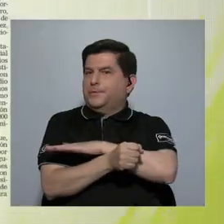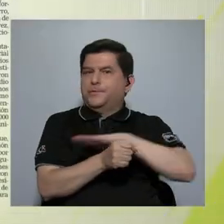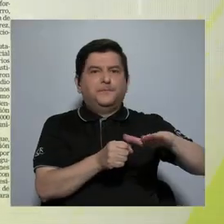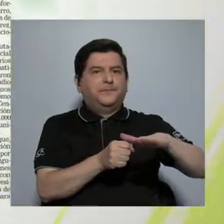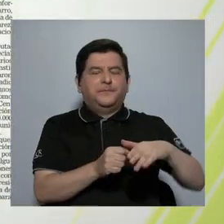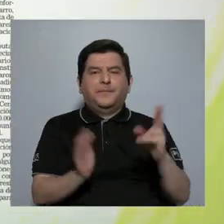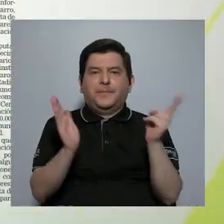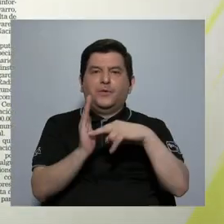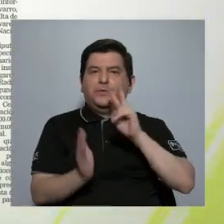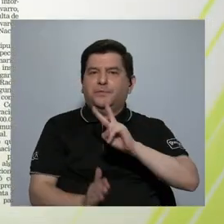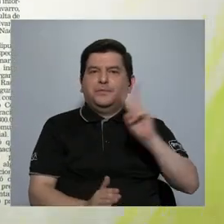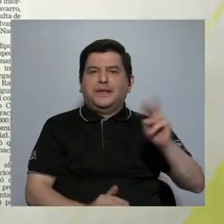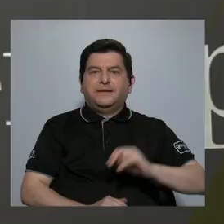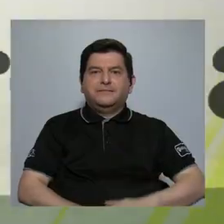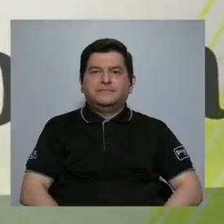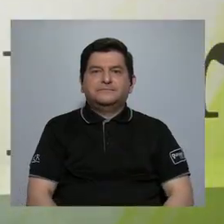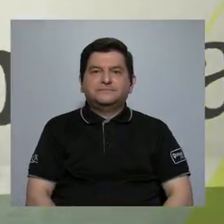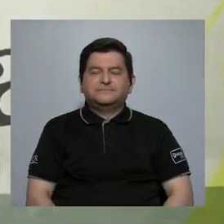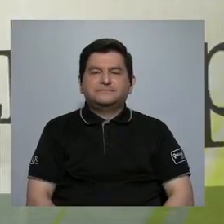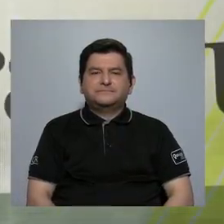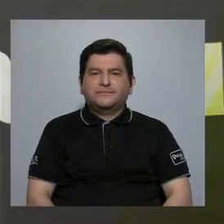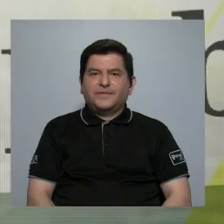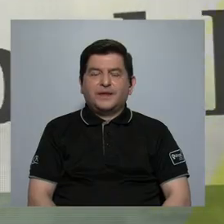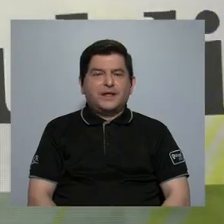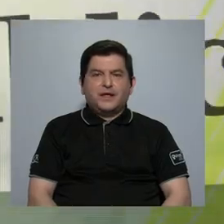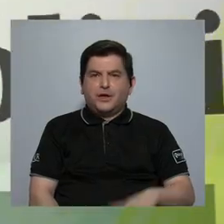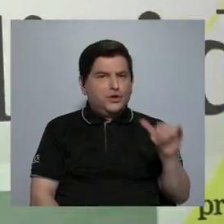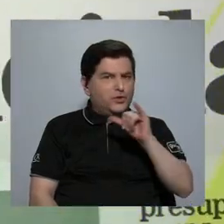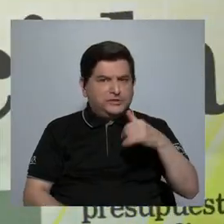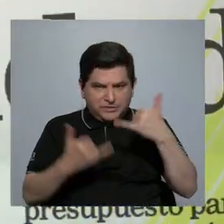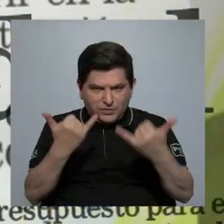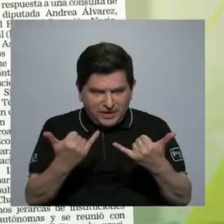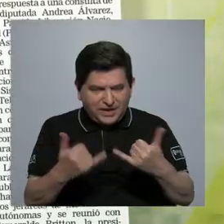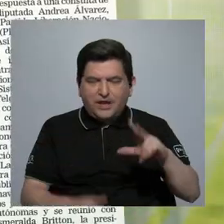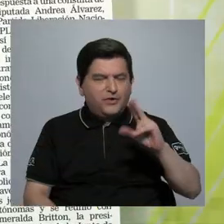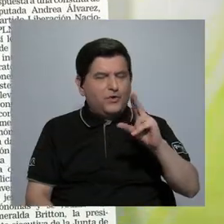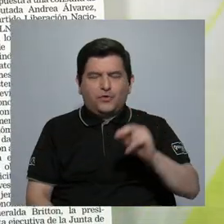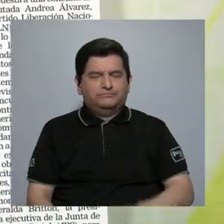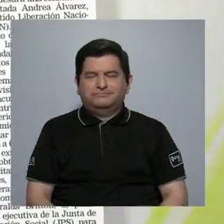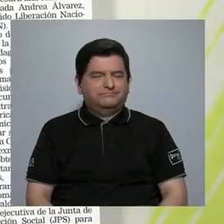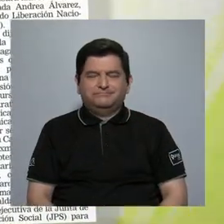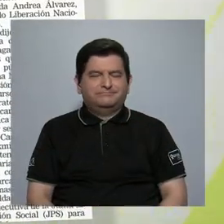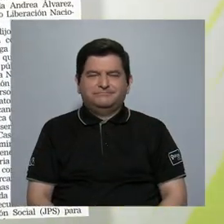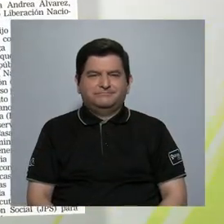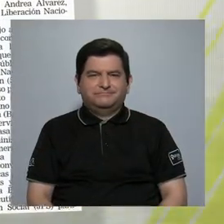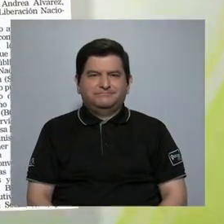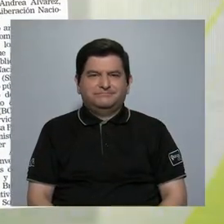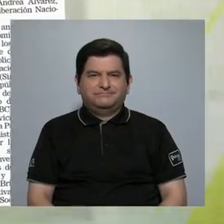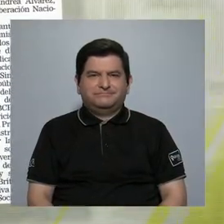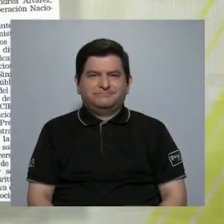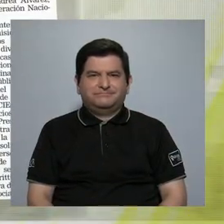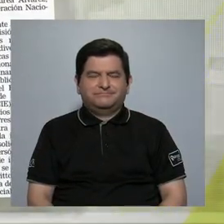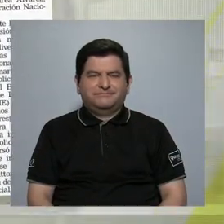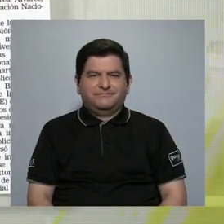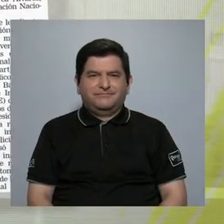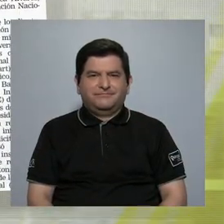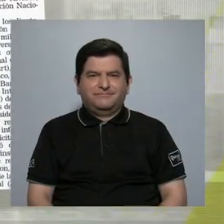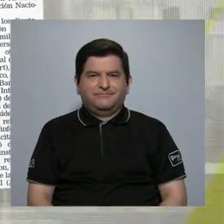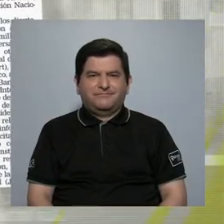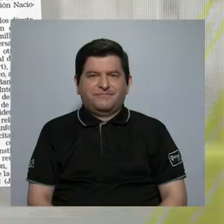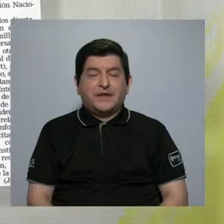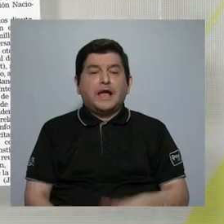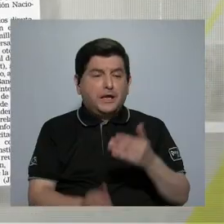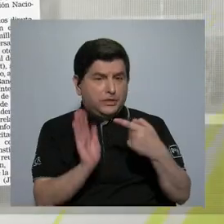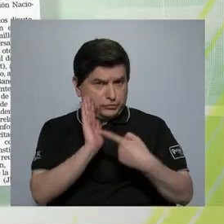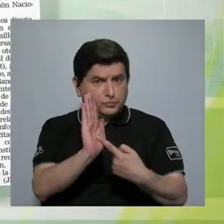definitivamente en el 2022. No hay comparación. No hay comparación, no hay comparación. Sí